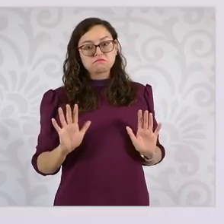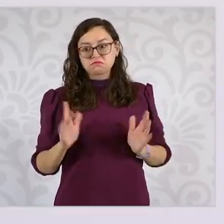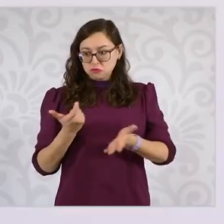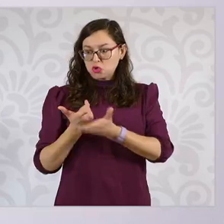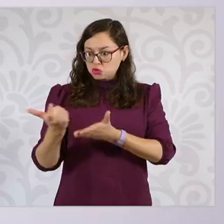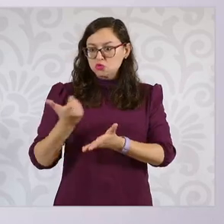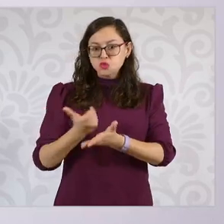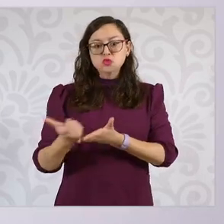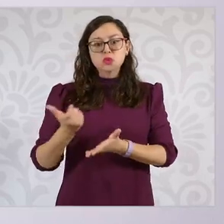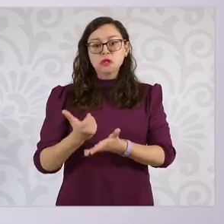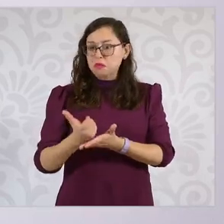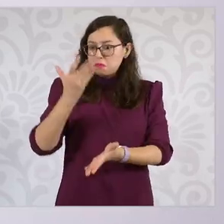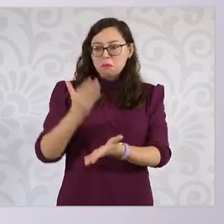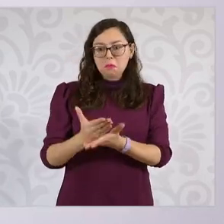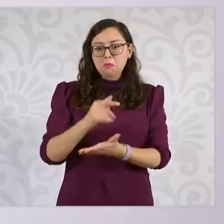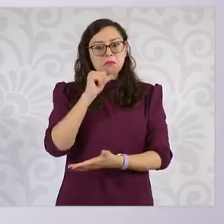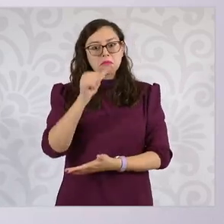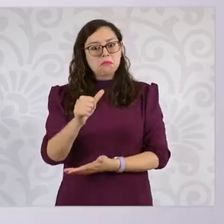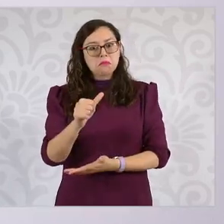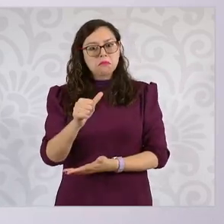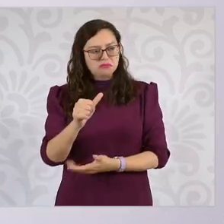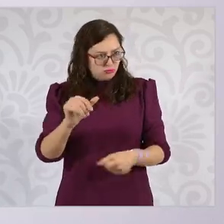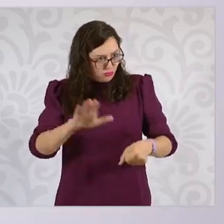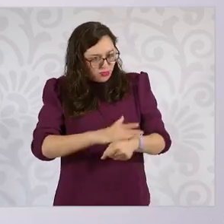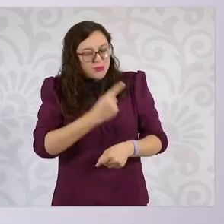sus ingresos?